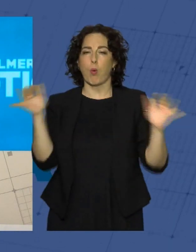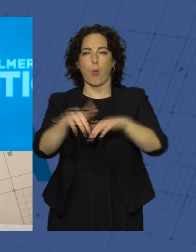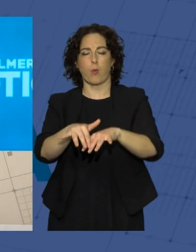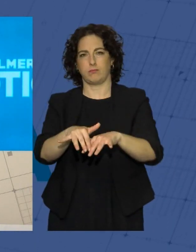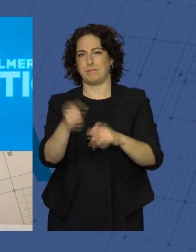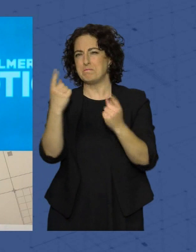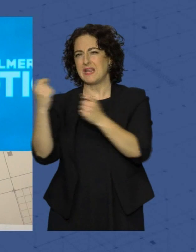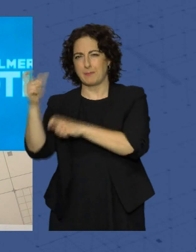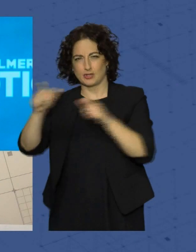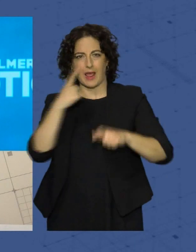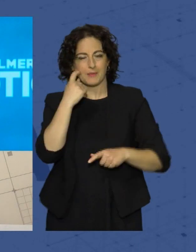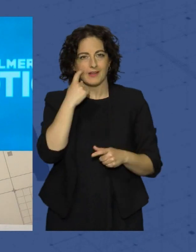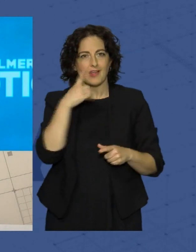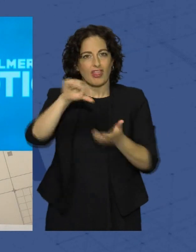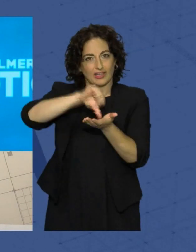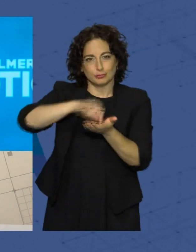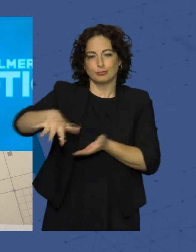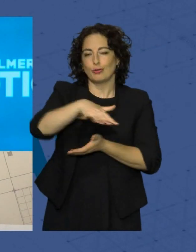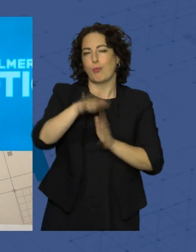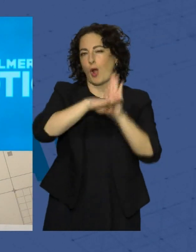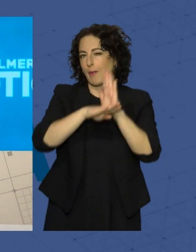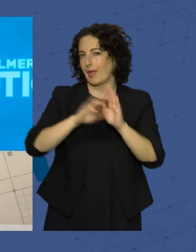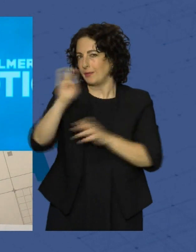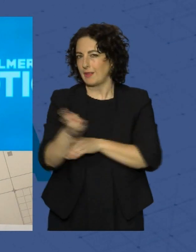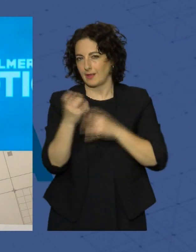centro de la ciudad disfrutando de un amplio programa de actividades.